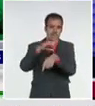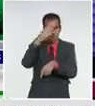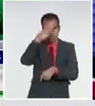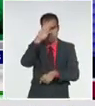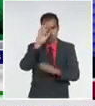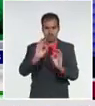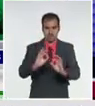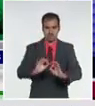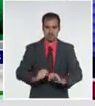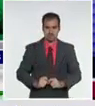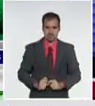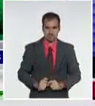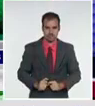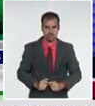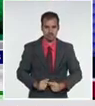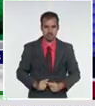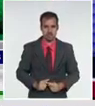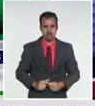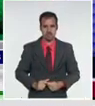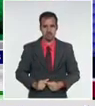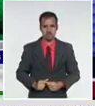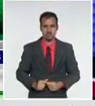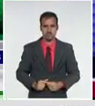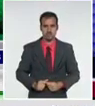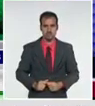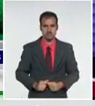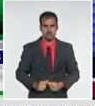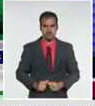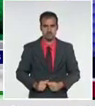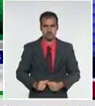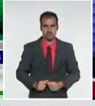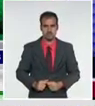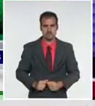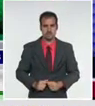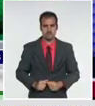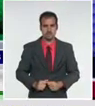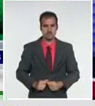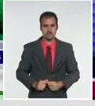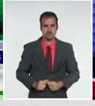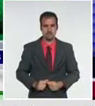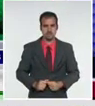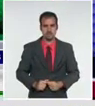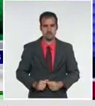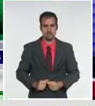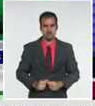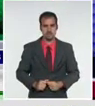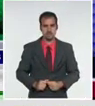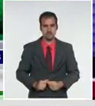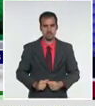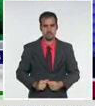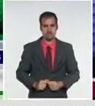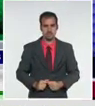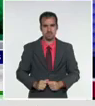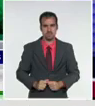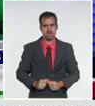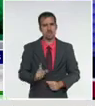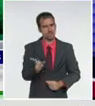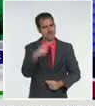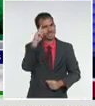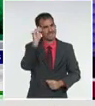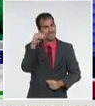autóctona en nuestro territorio. Y que sabemos que comenzó a incrementarse